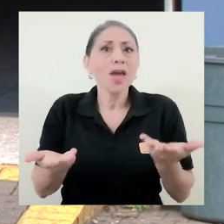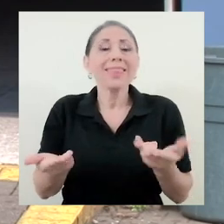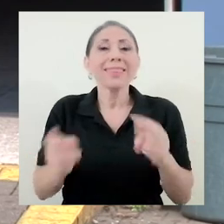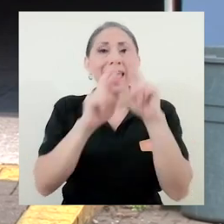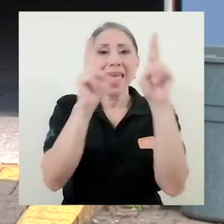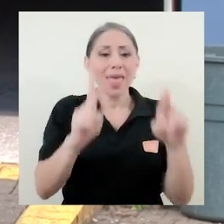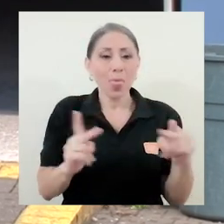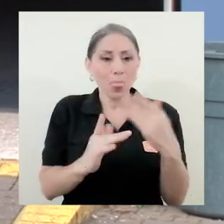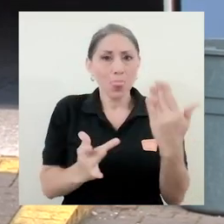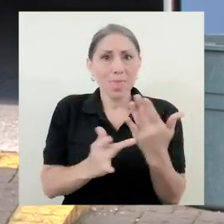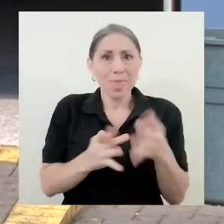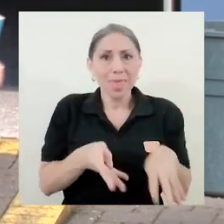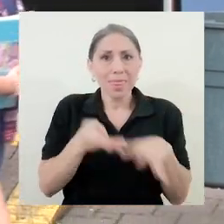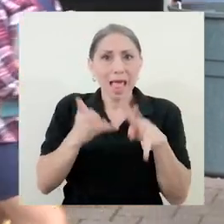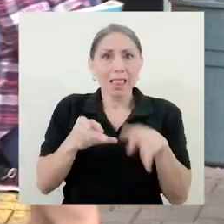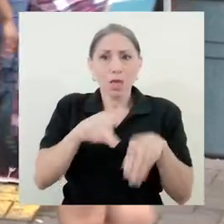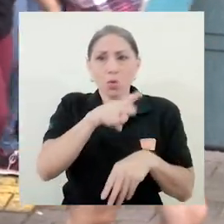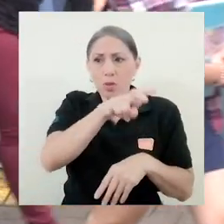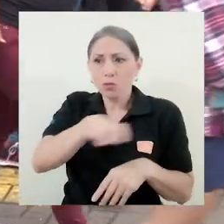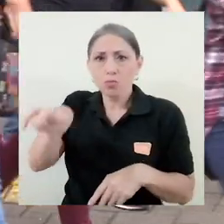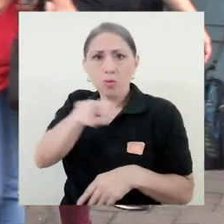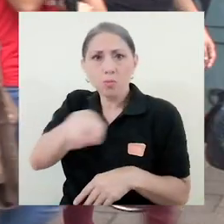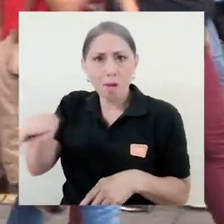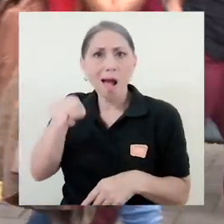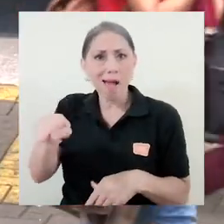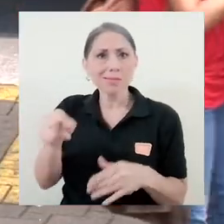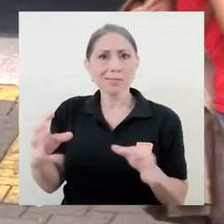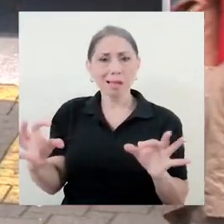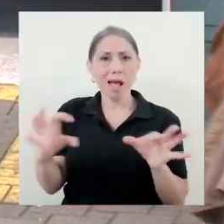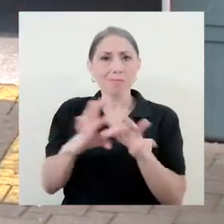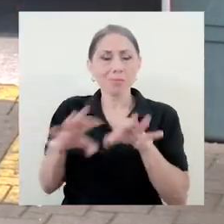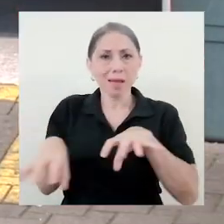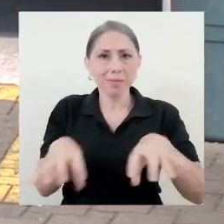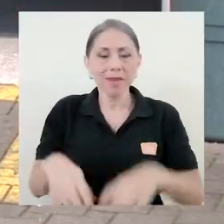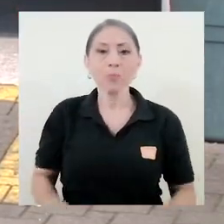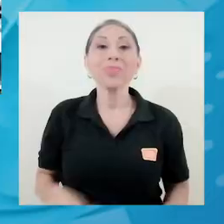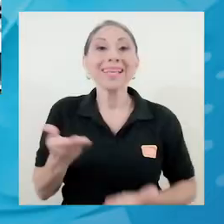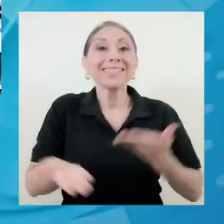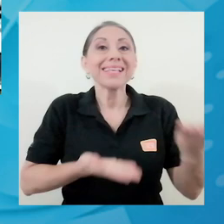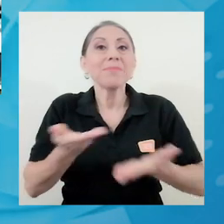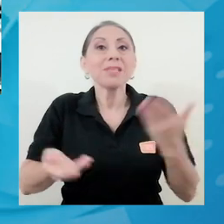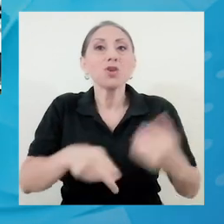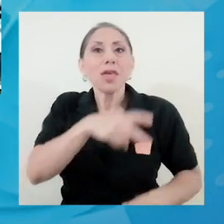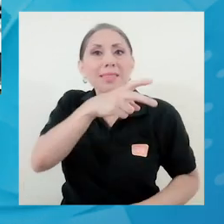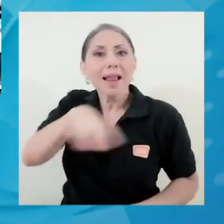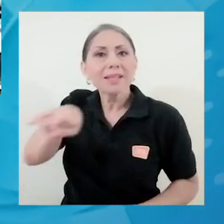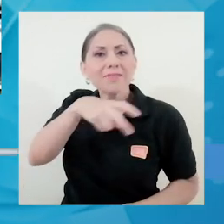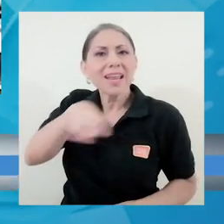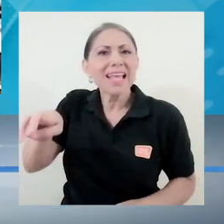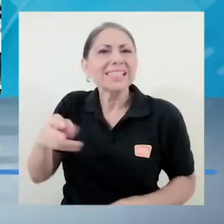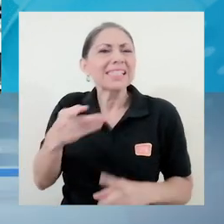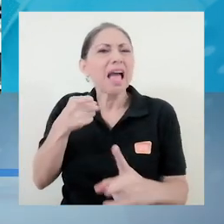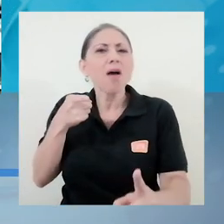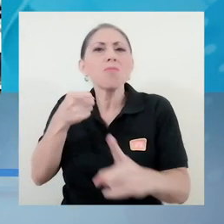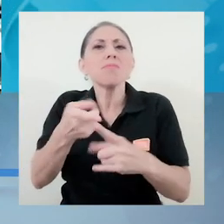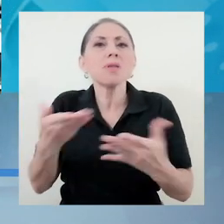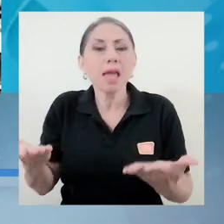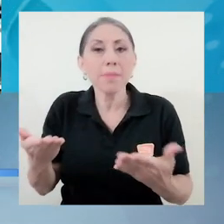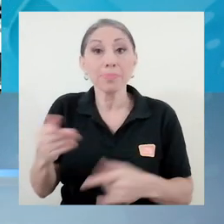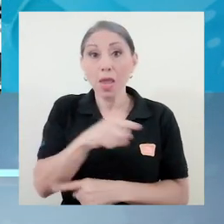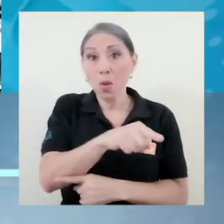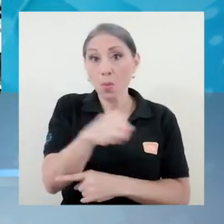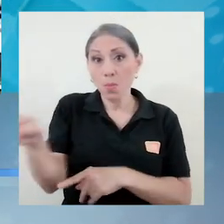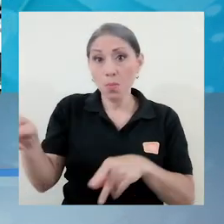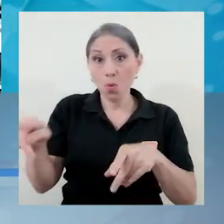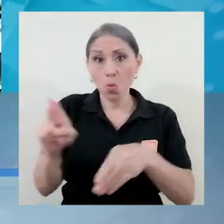Transferencia Digital de Documentos. El Servicio de Transferencia lo que pretende es hacer llegar a